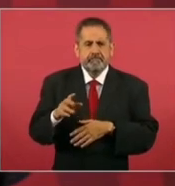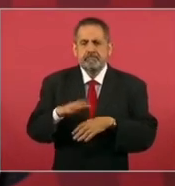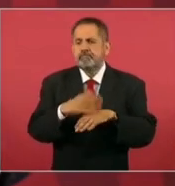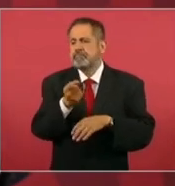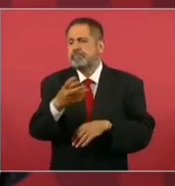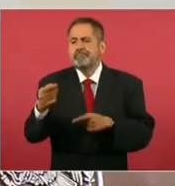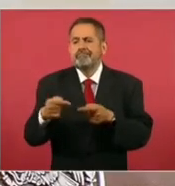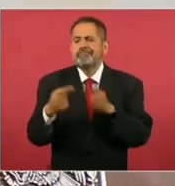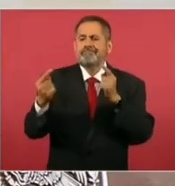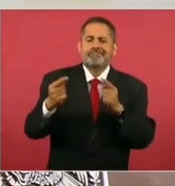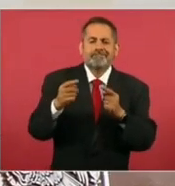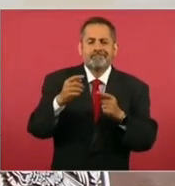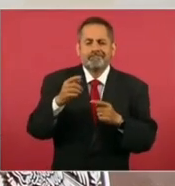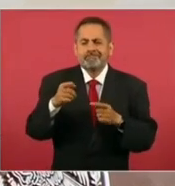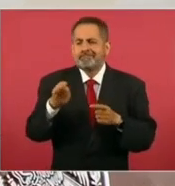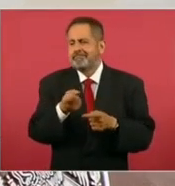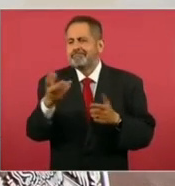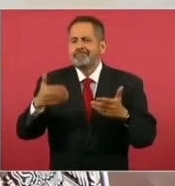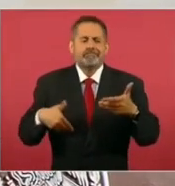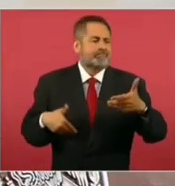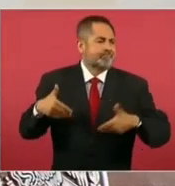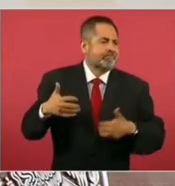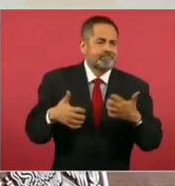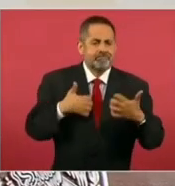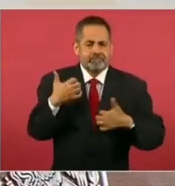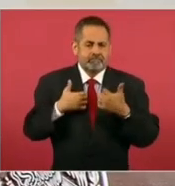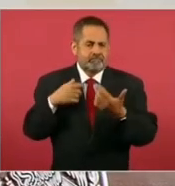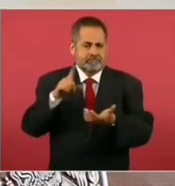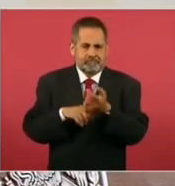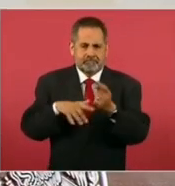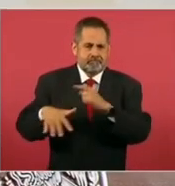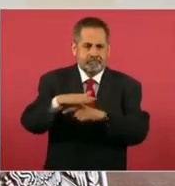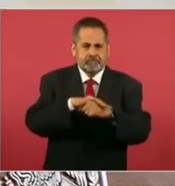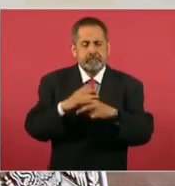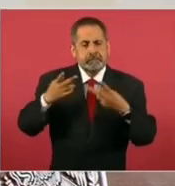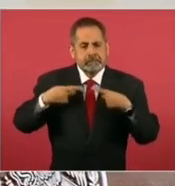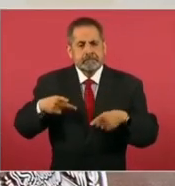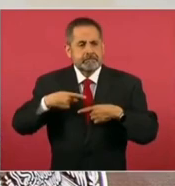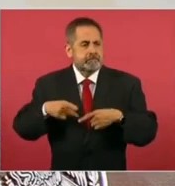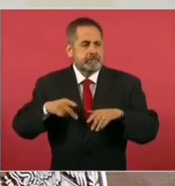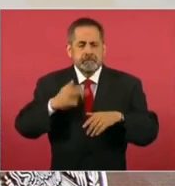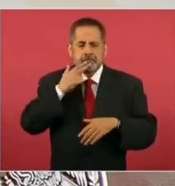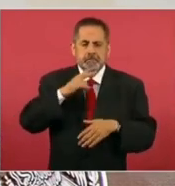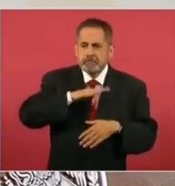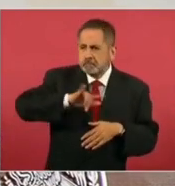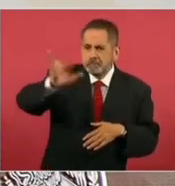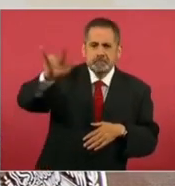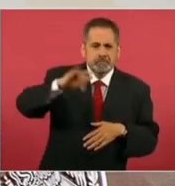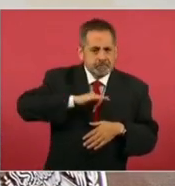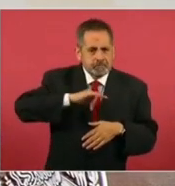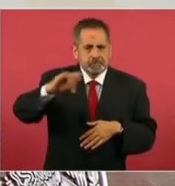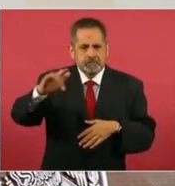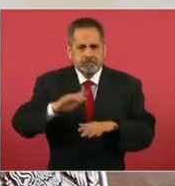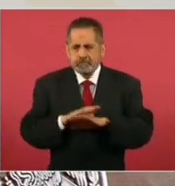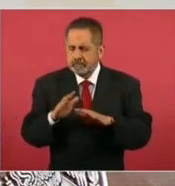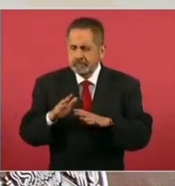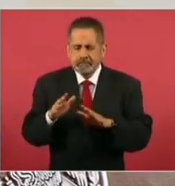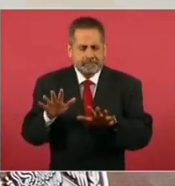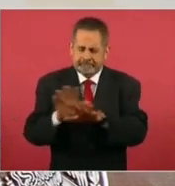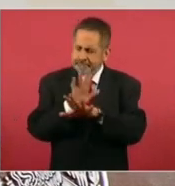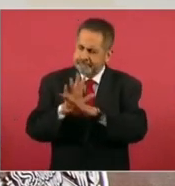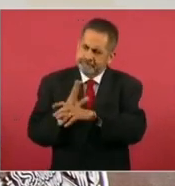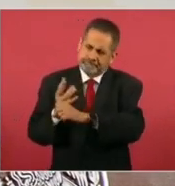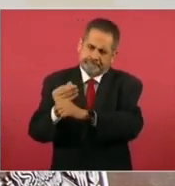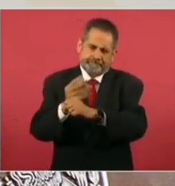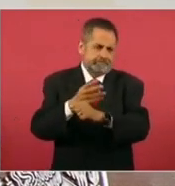molestias que habían de pasajeros, mejorar el servicio